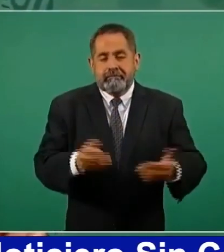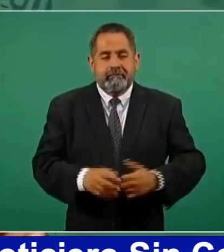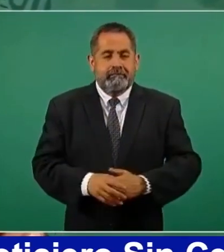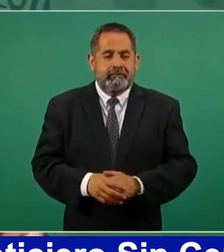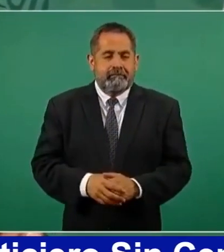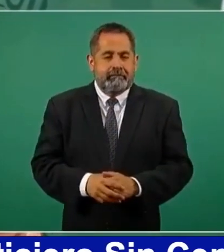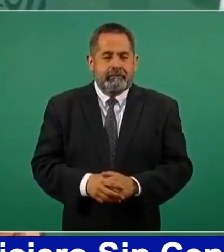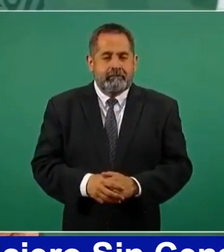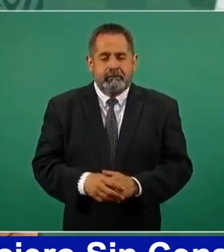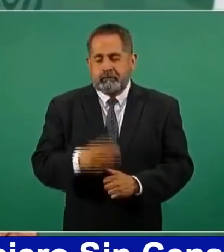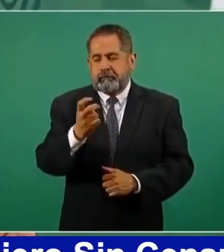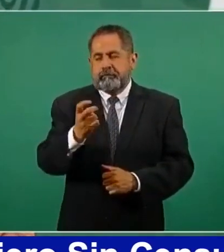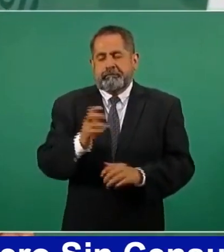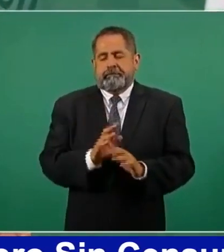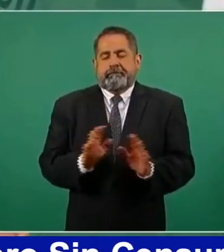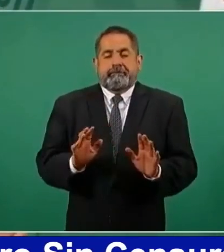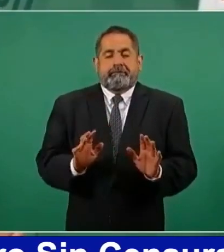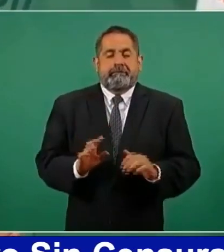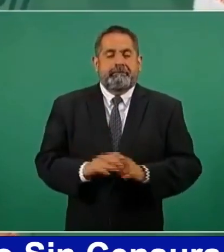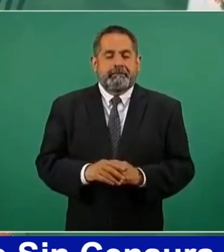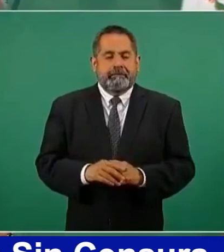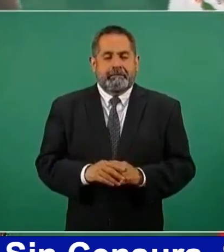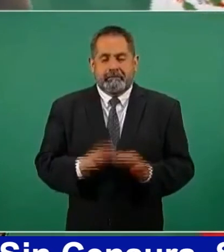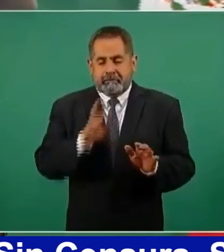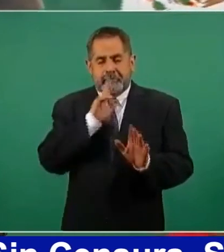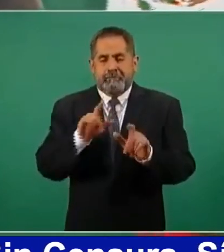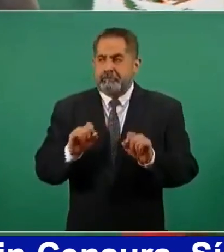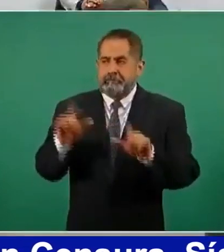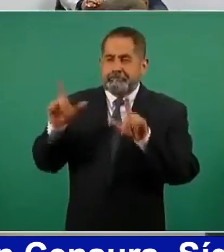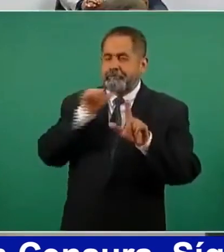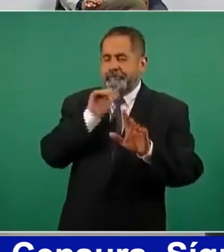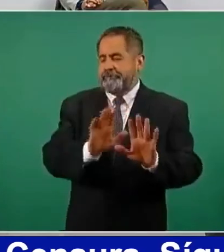Ya por eso, sí, mejor no.